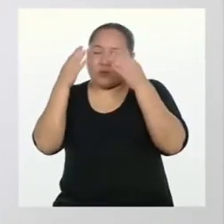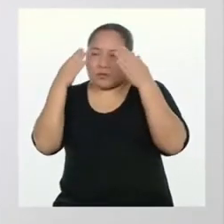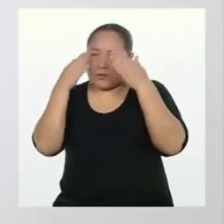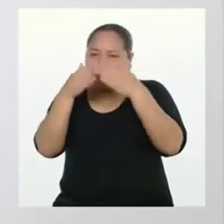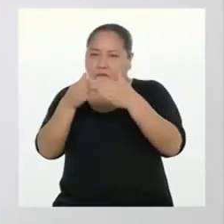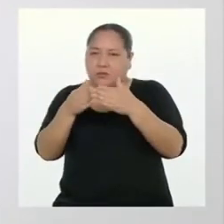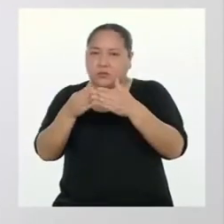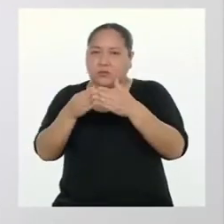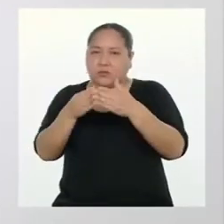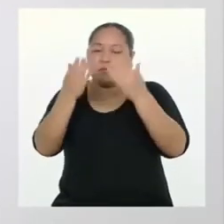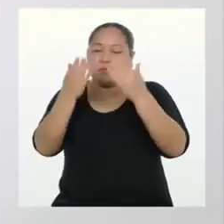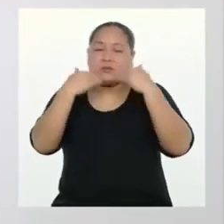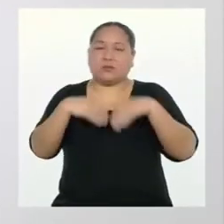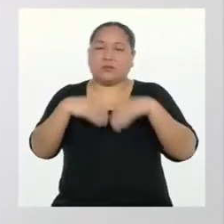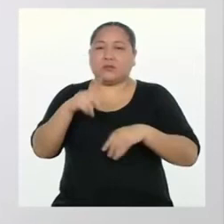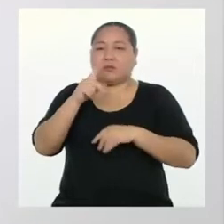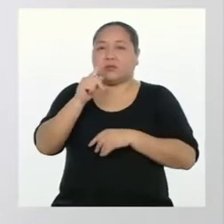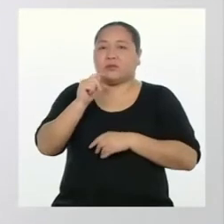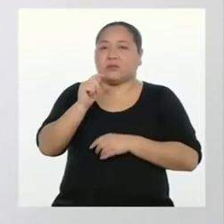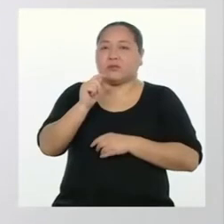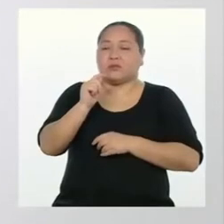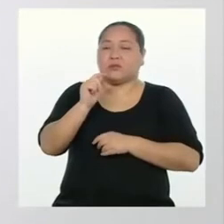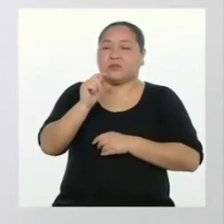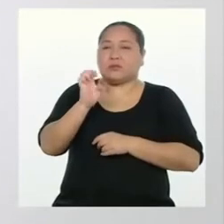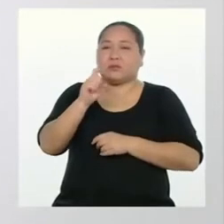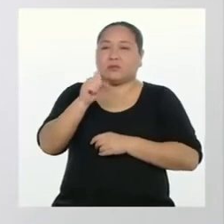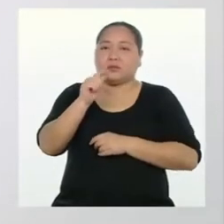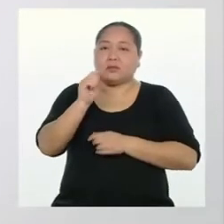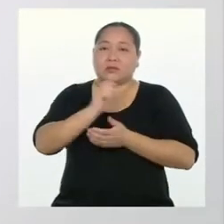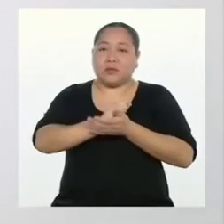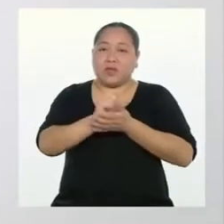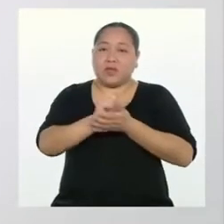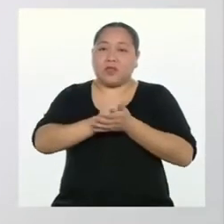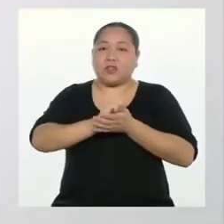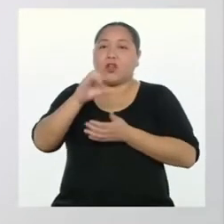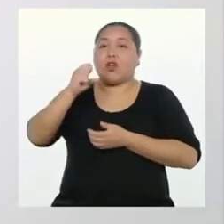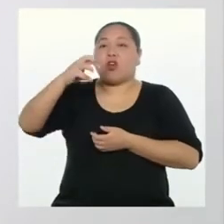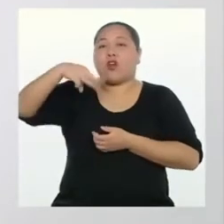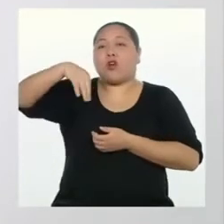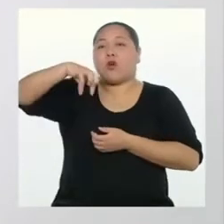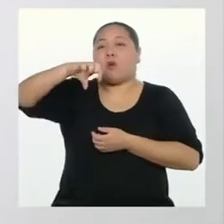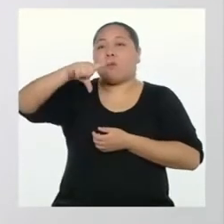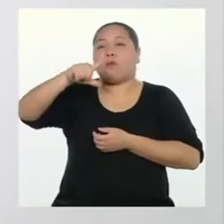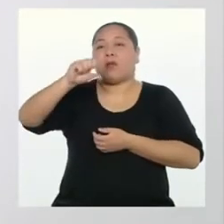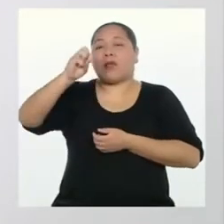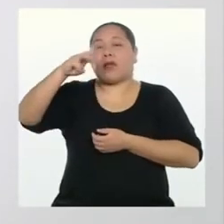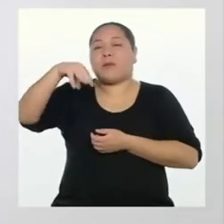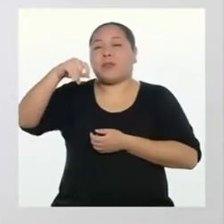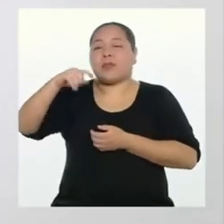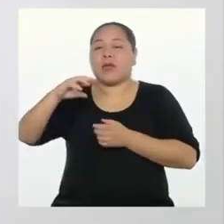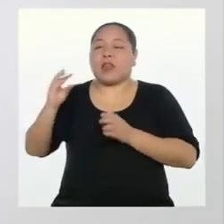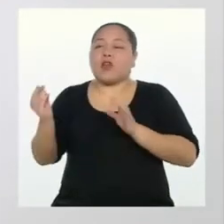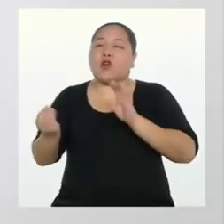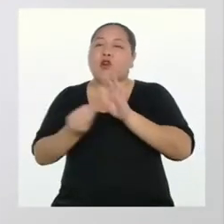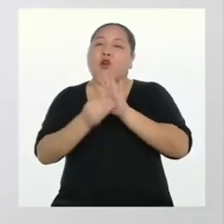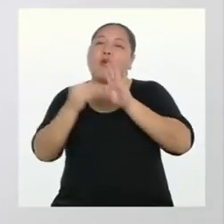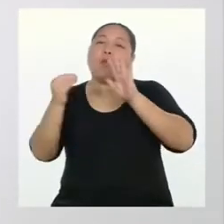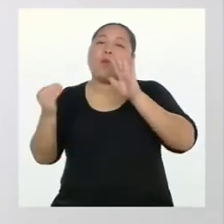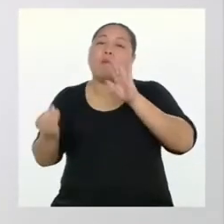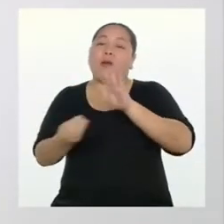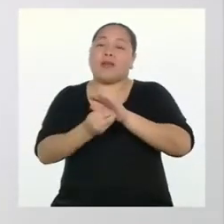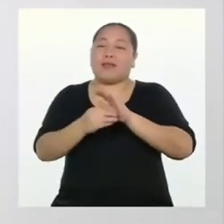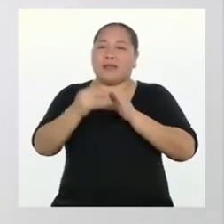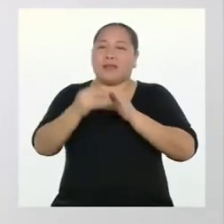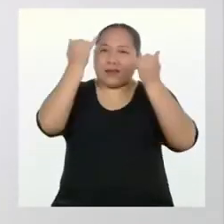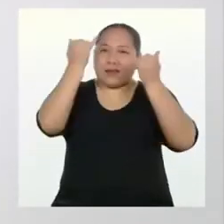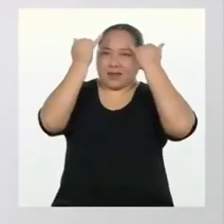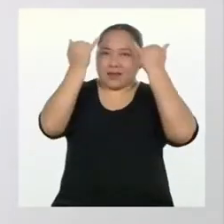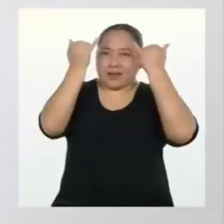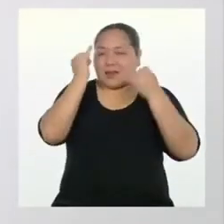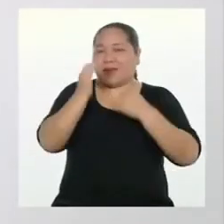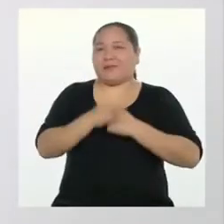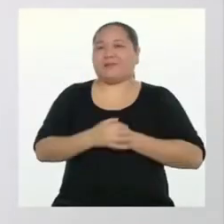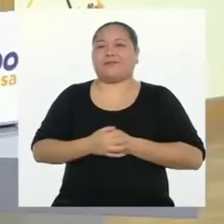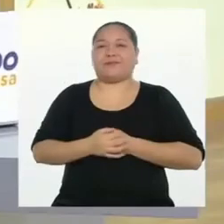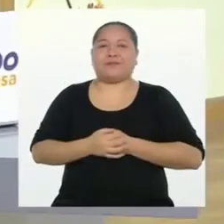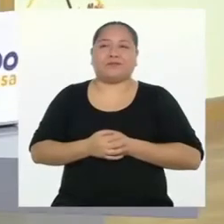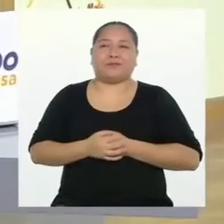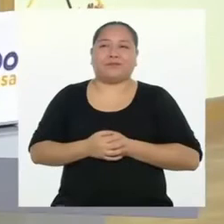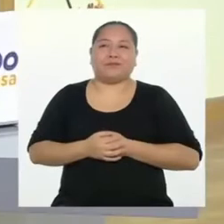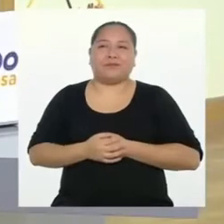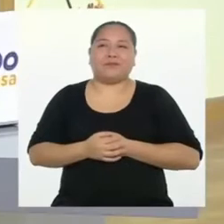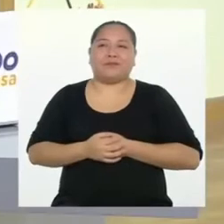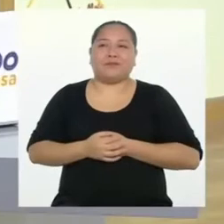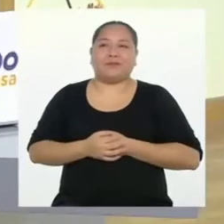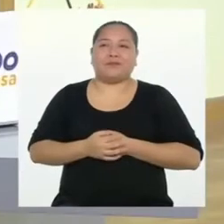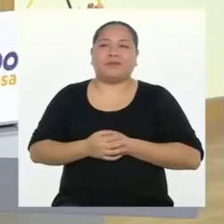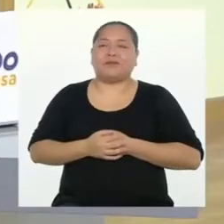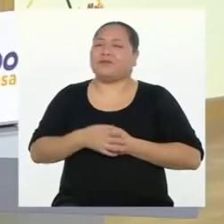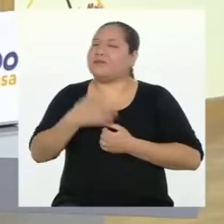pondremos información de forma breve, pero que complete el sentido del eslogan y detalle el mensaje.